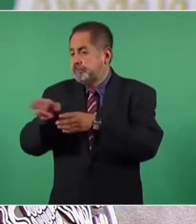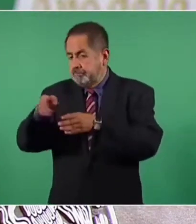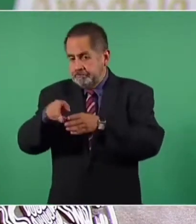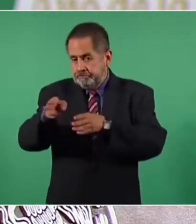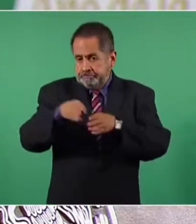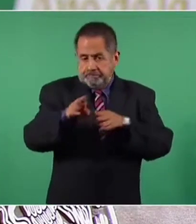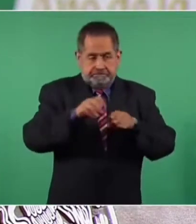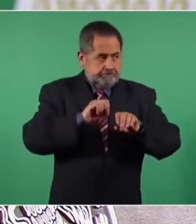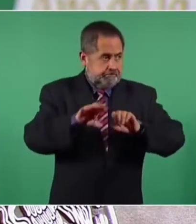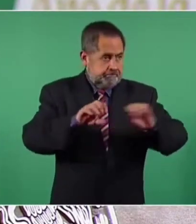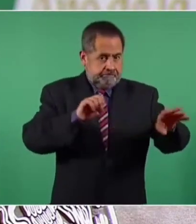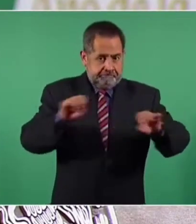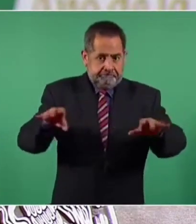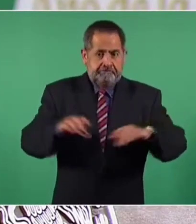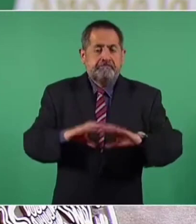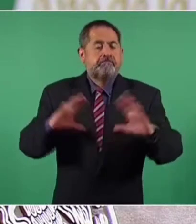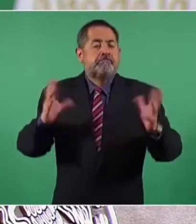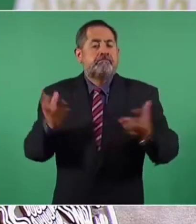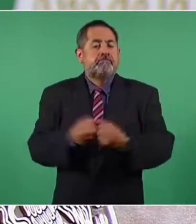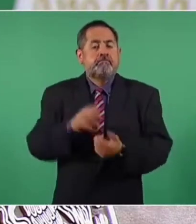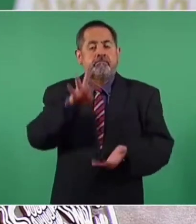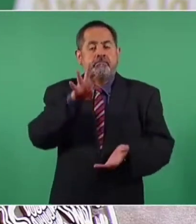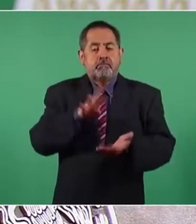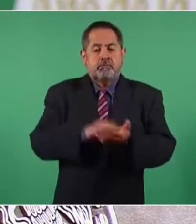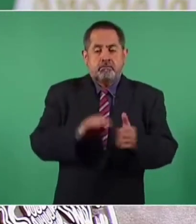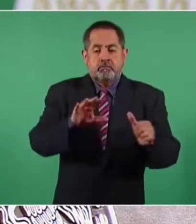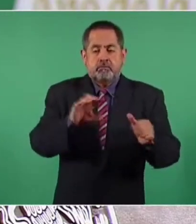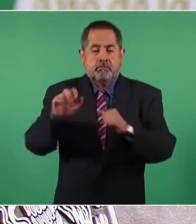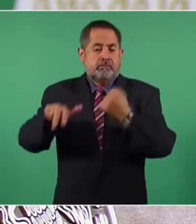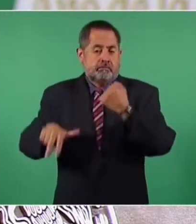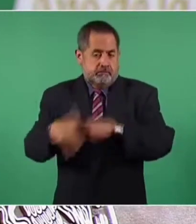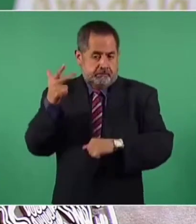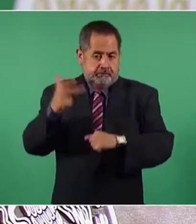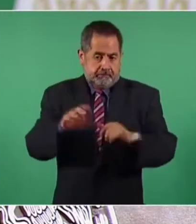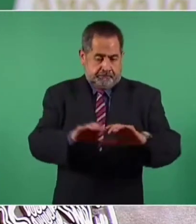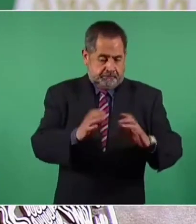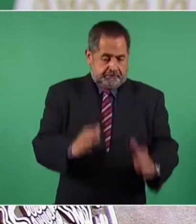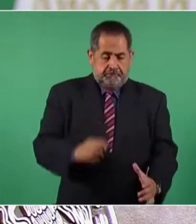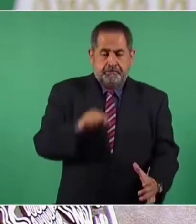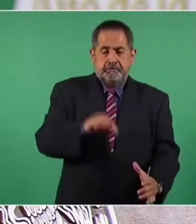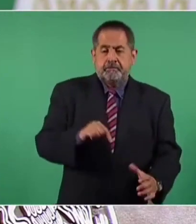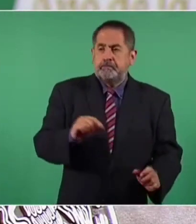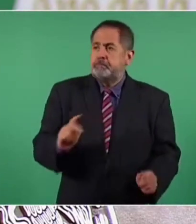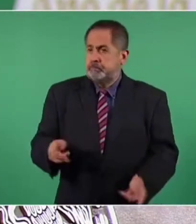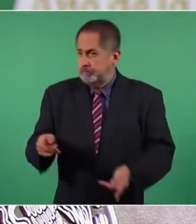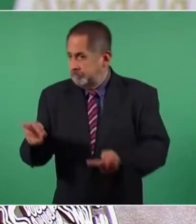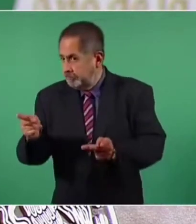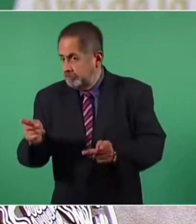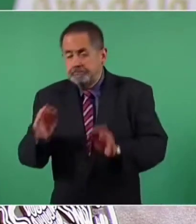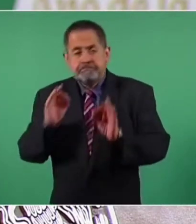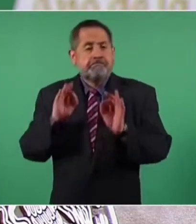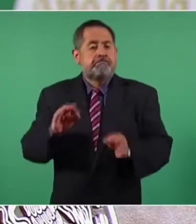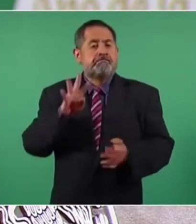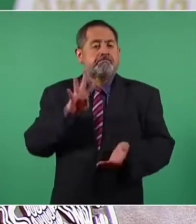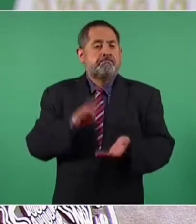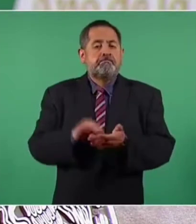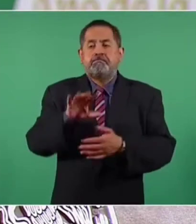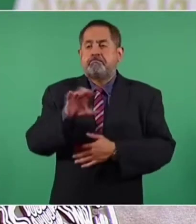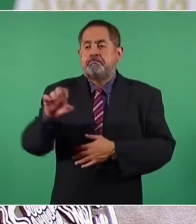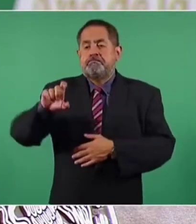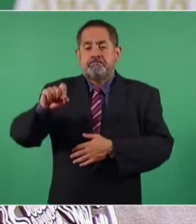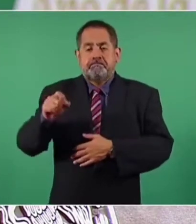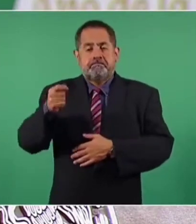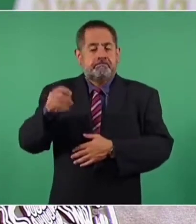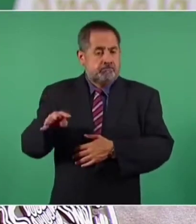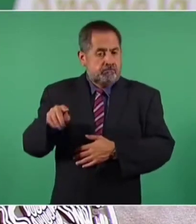fueron 4.613 cilindros, de los cuales se vendieron 4.529,